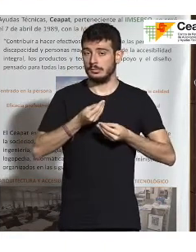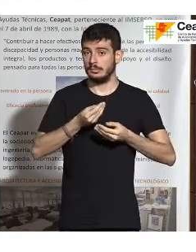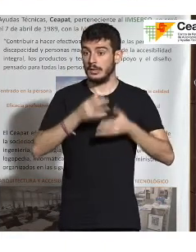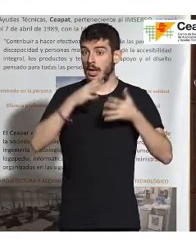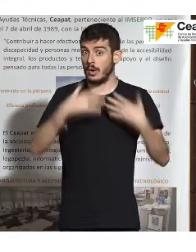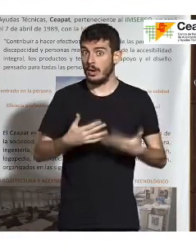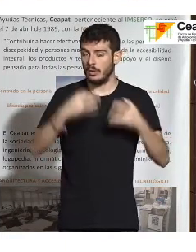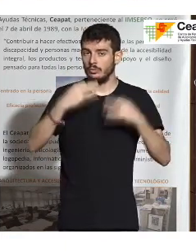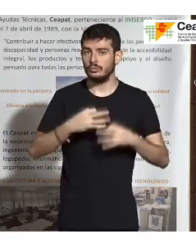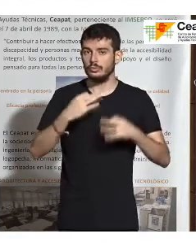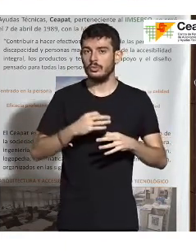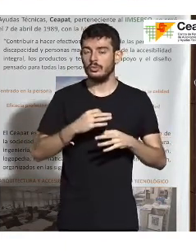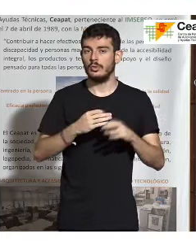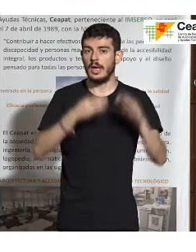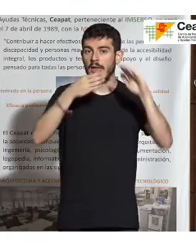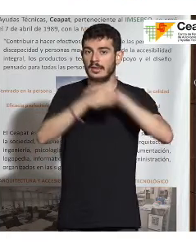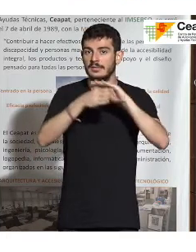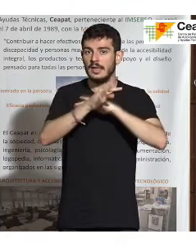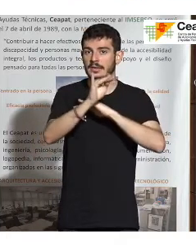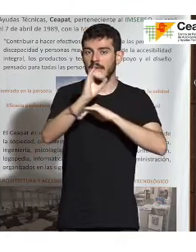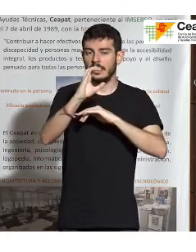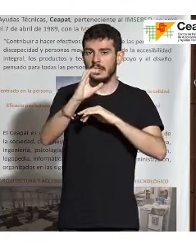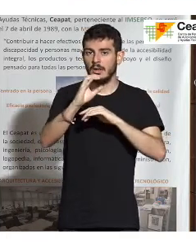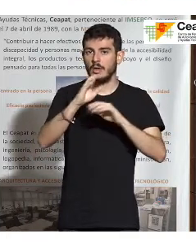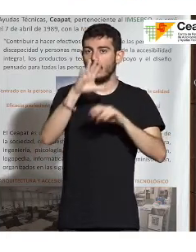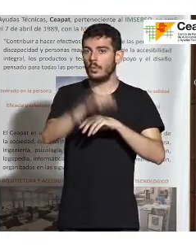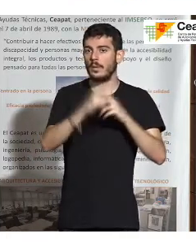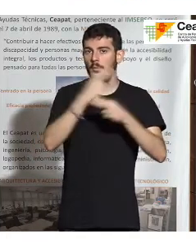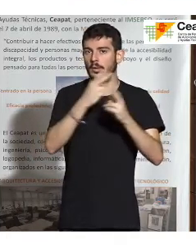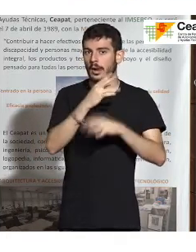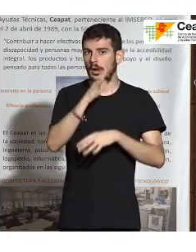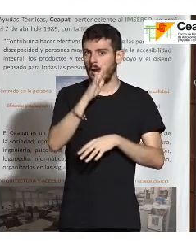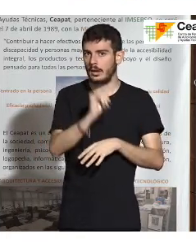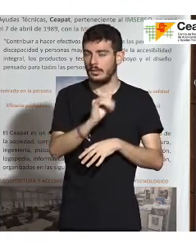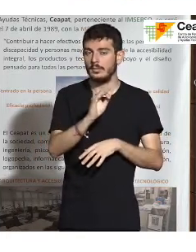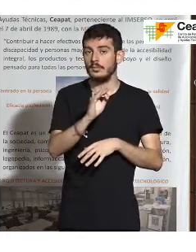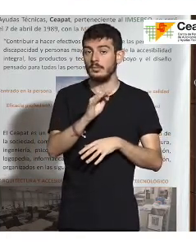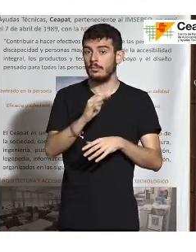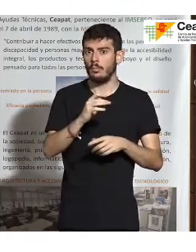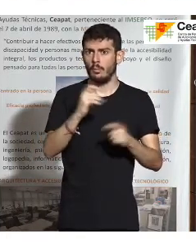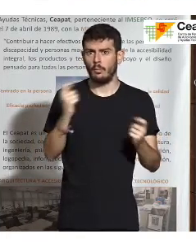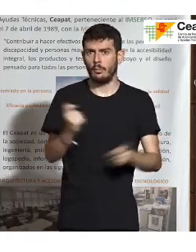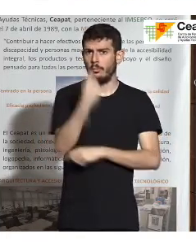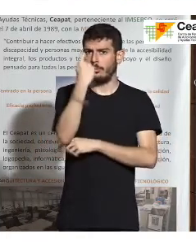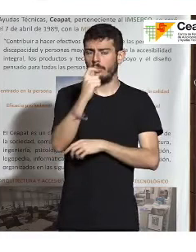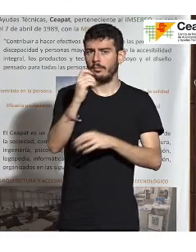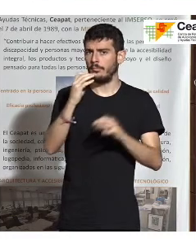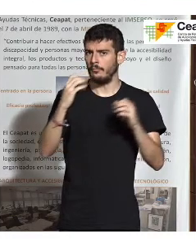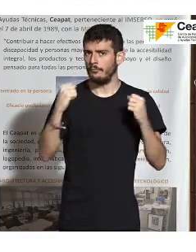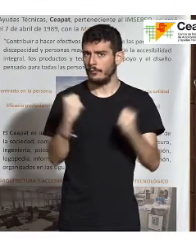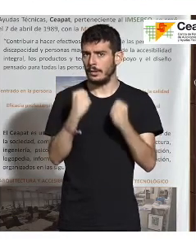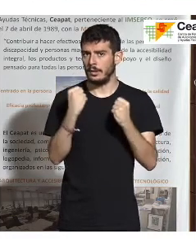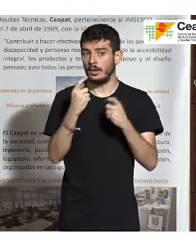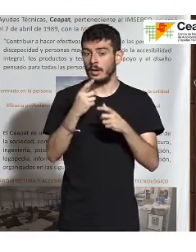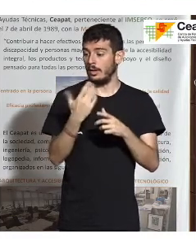un MOOC que se llama Accesibilidad TIC en Compras Públicas. Está teniendo un éxito tremendo. Esta mañana he estado viendo los foros